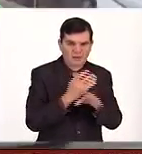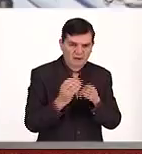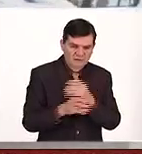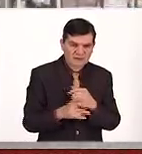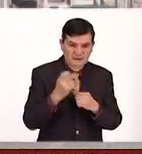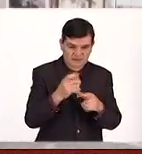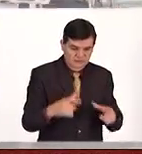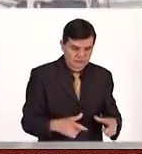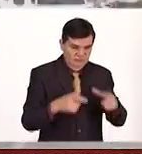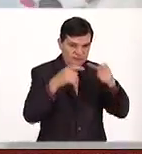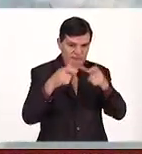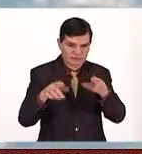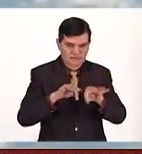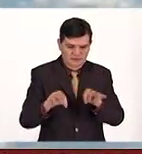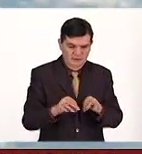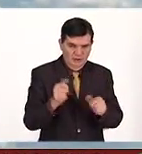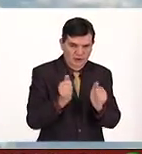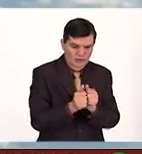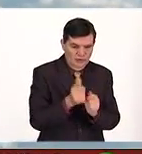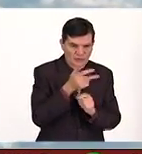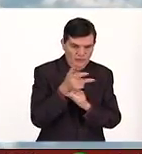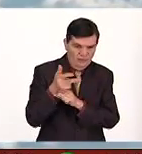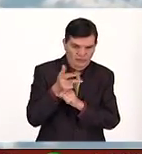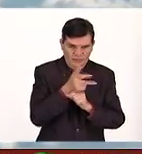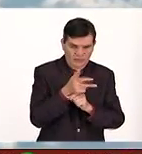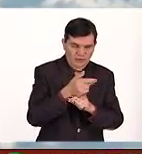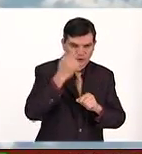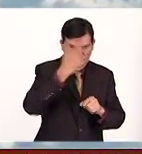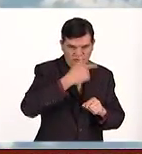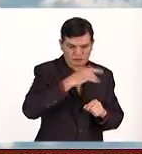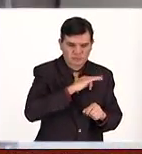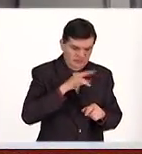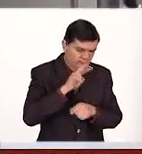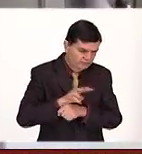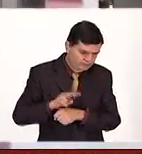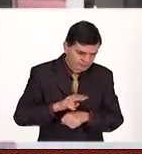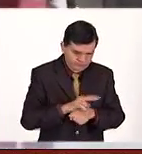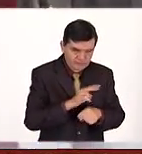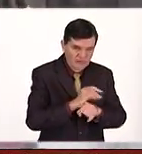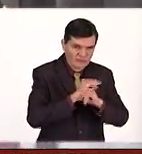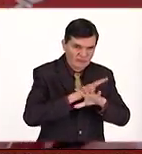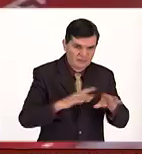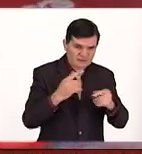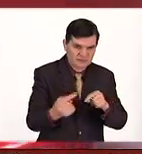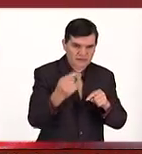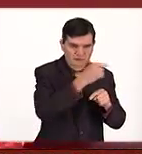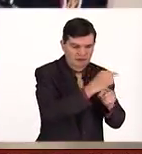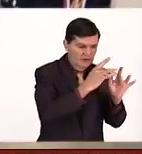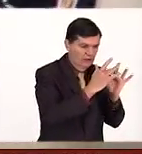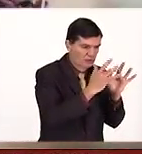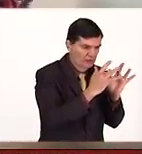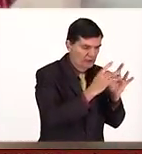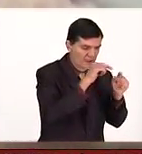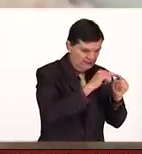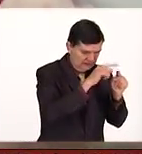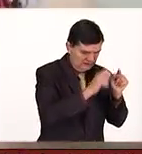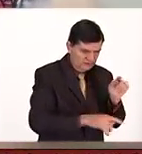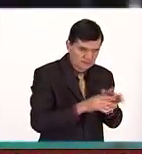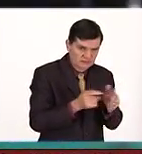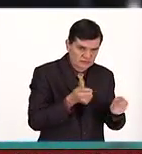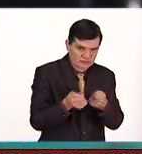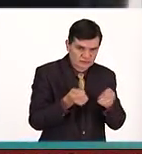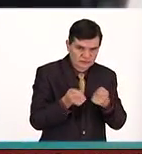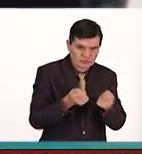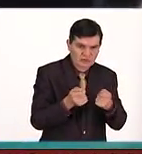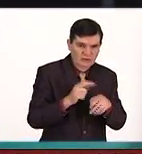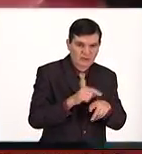Este dispositivo opera con una cámara infrarroja y visión nocturna que envía la información a una torre de control y puede ser manejado